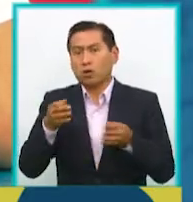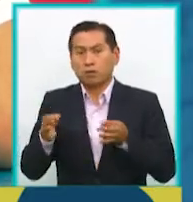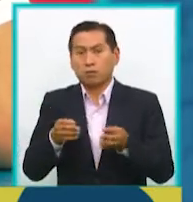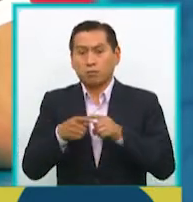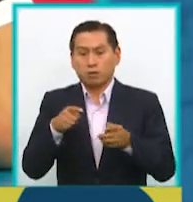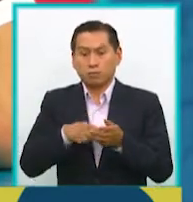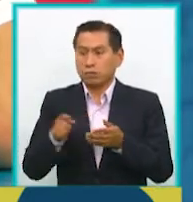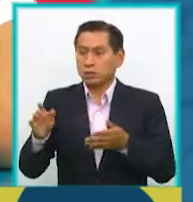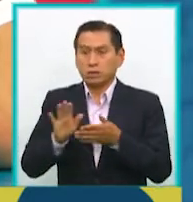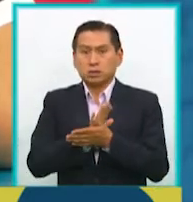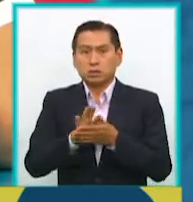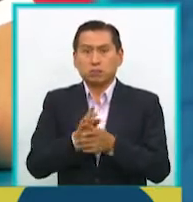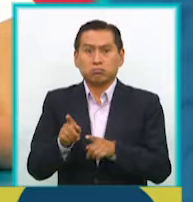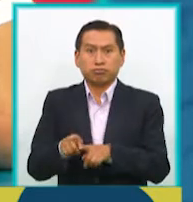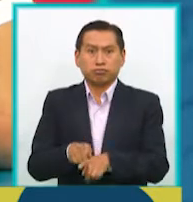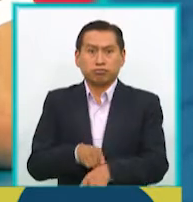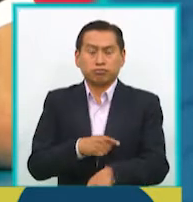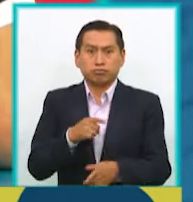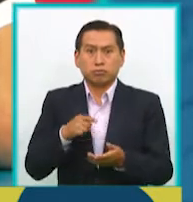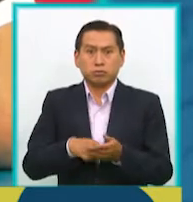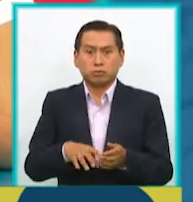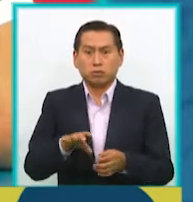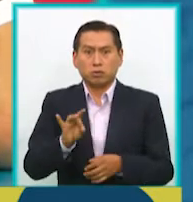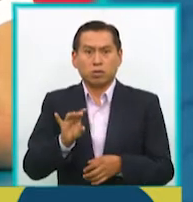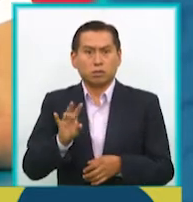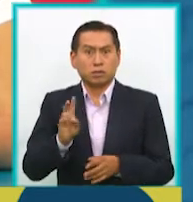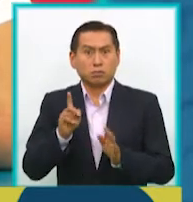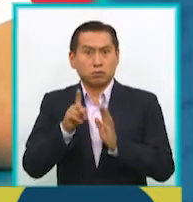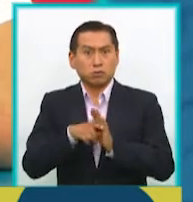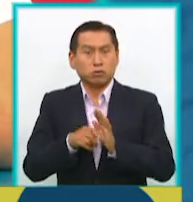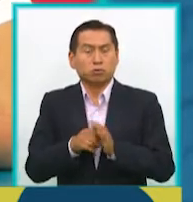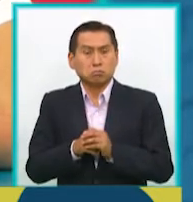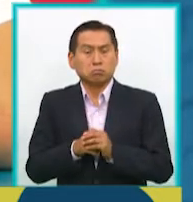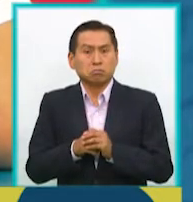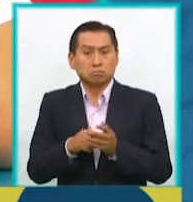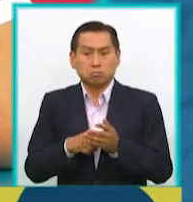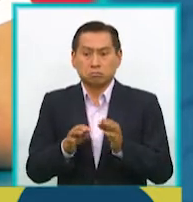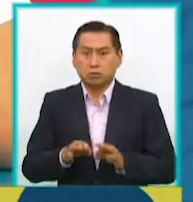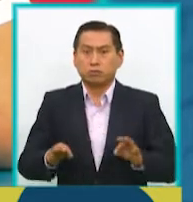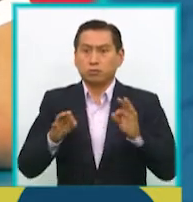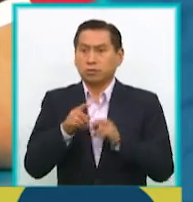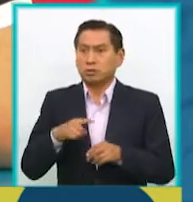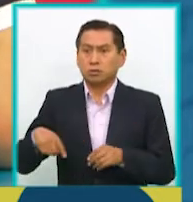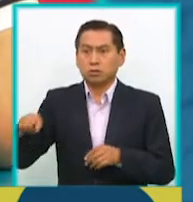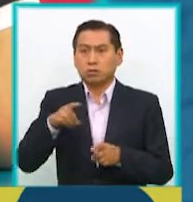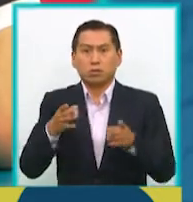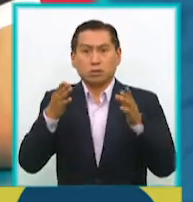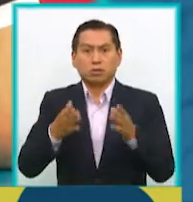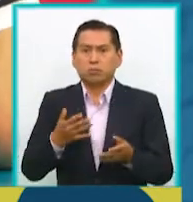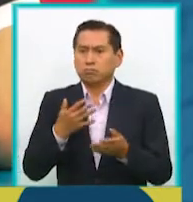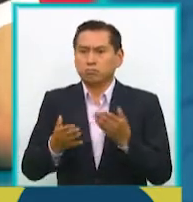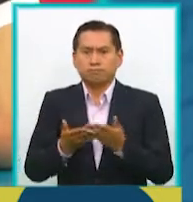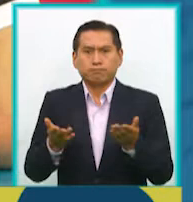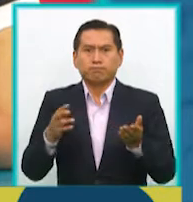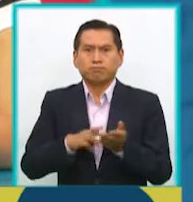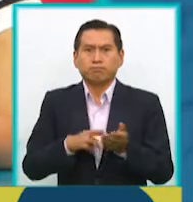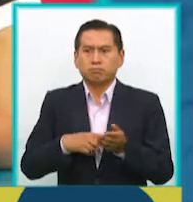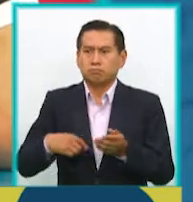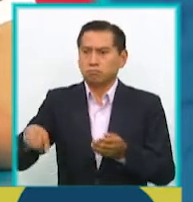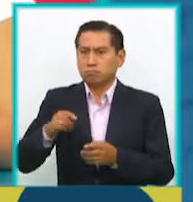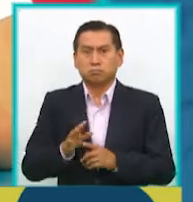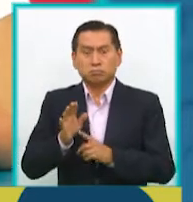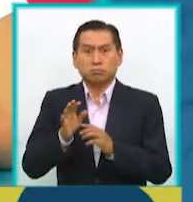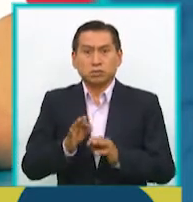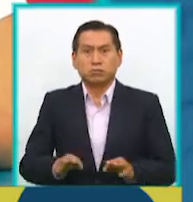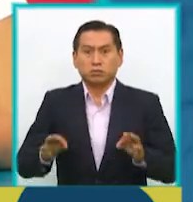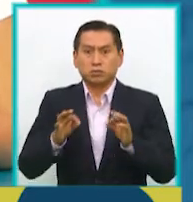largometraje de 87 minutos, que sin duda alguna también establece un reto para cualquier director de alguna manera dar ese brinco